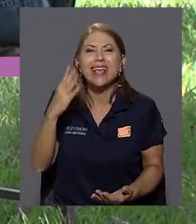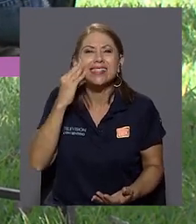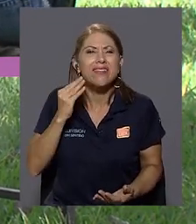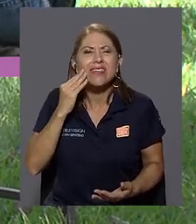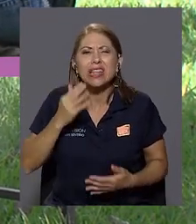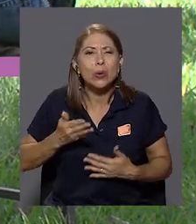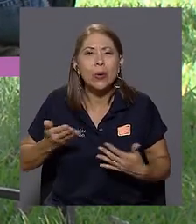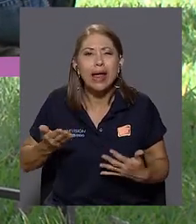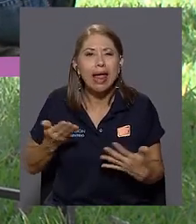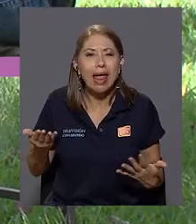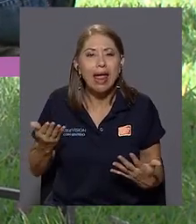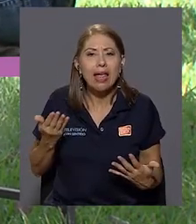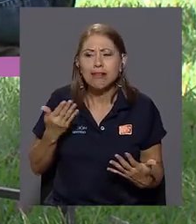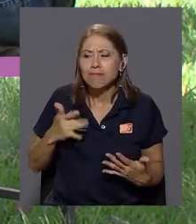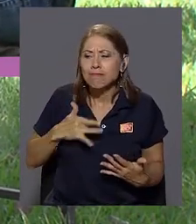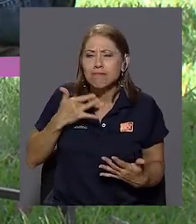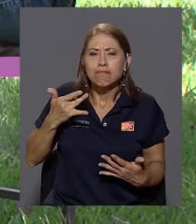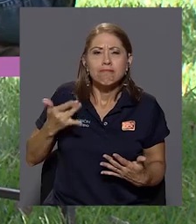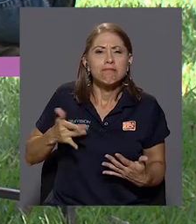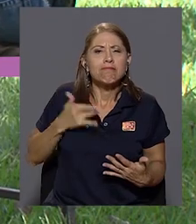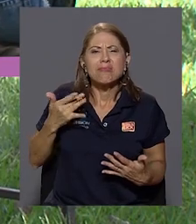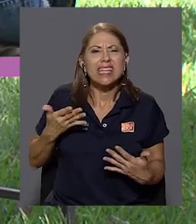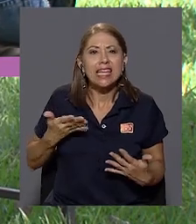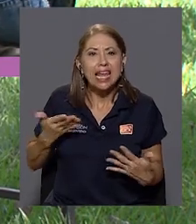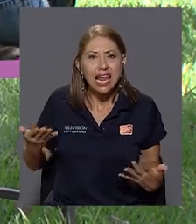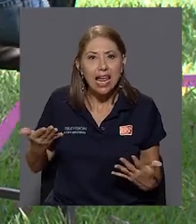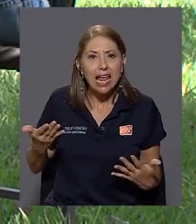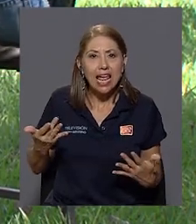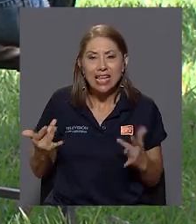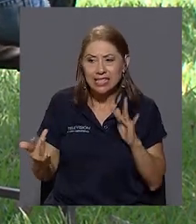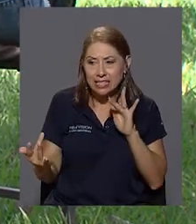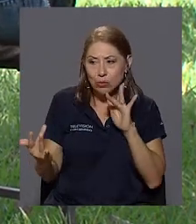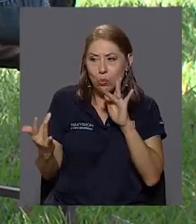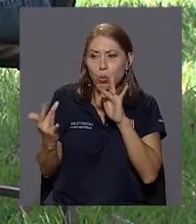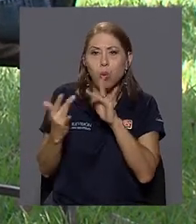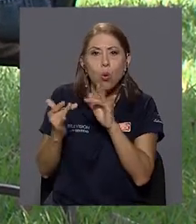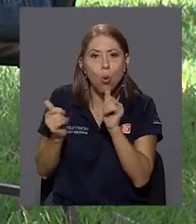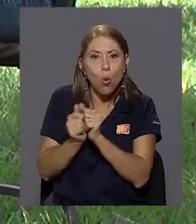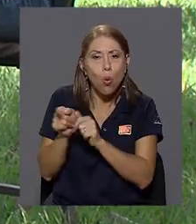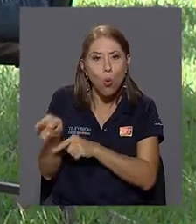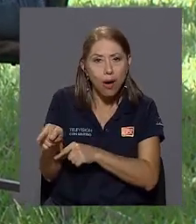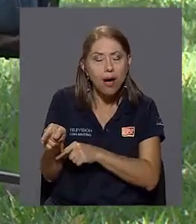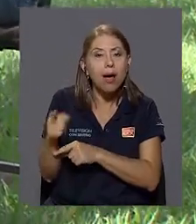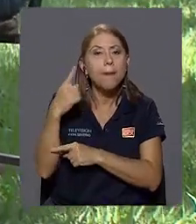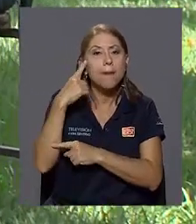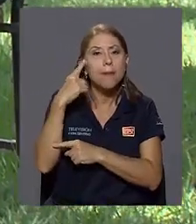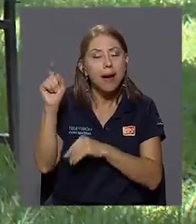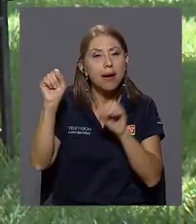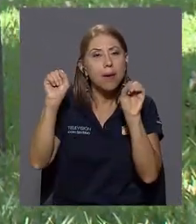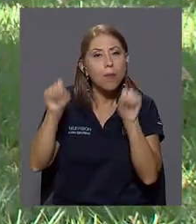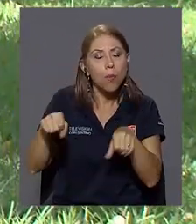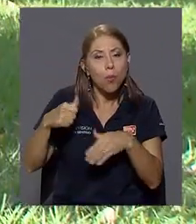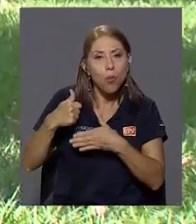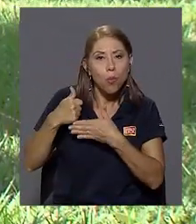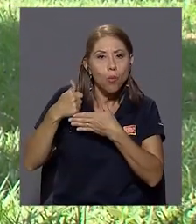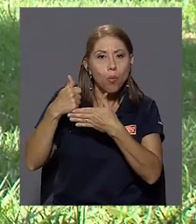está viviendo, qué está experimentando, es entrar en ese contacto con el otro para poder entonces